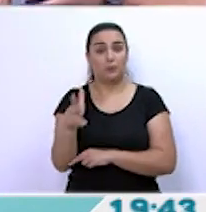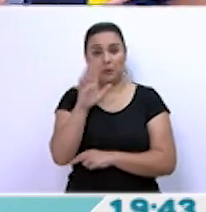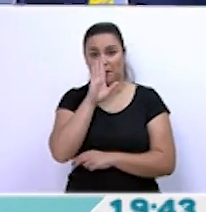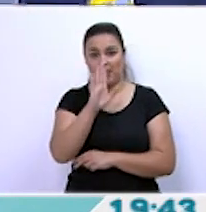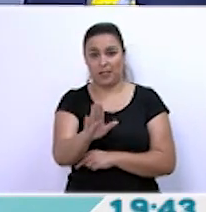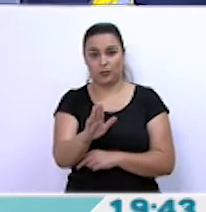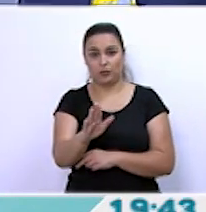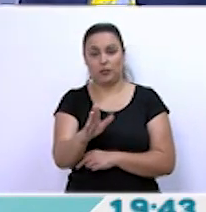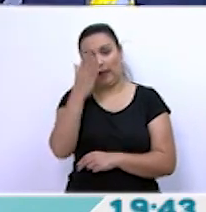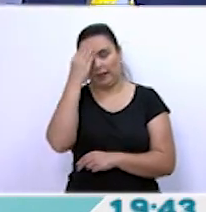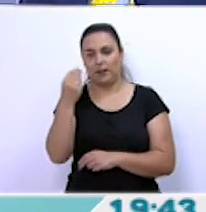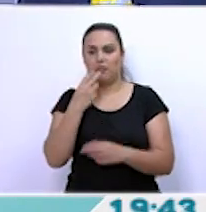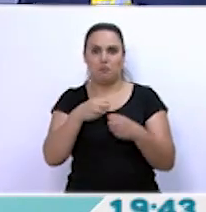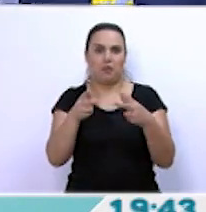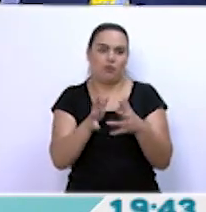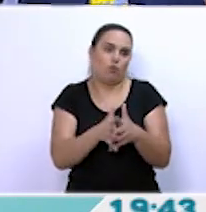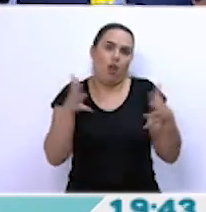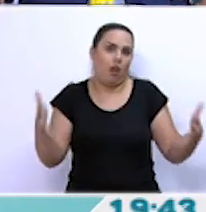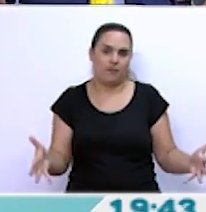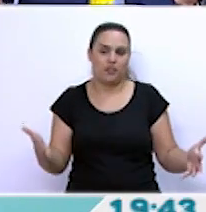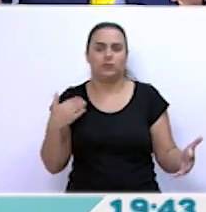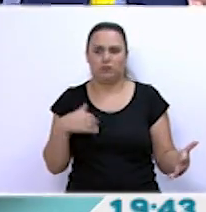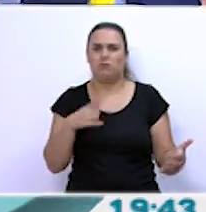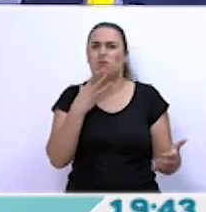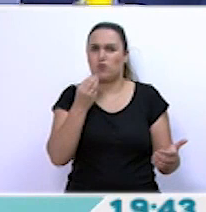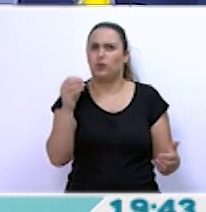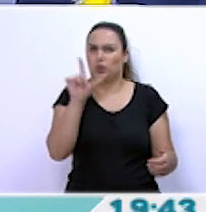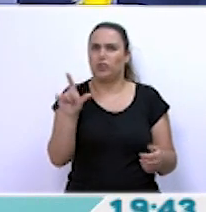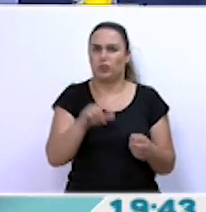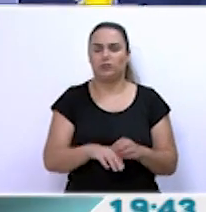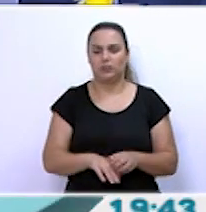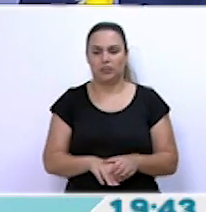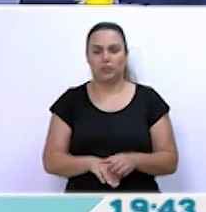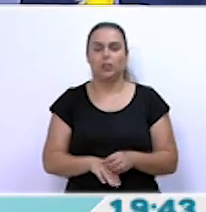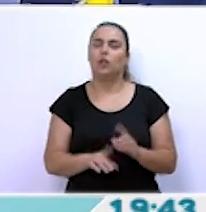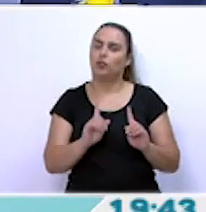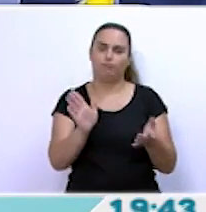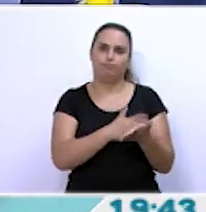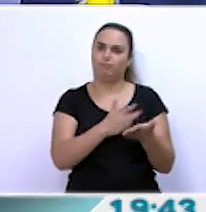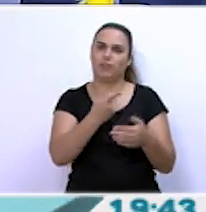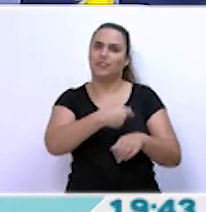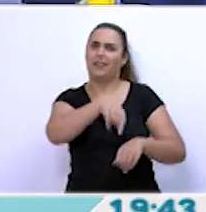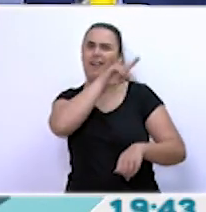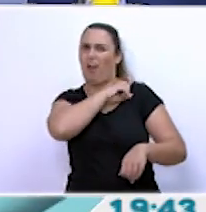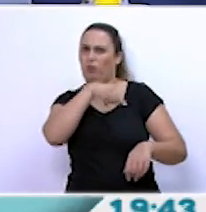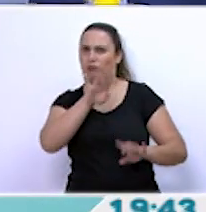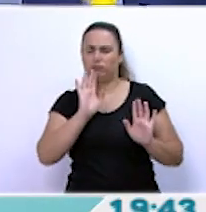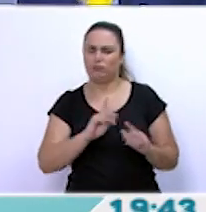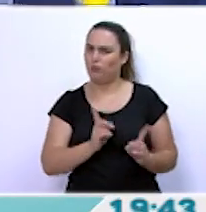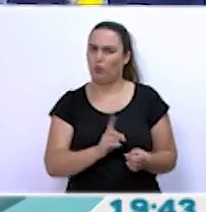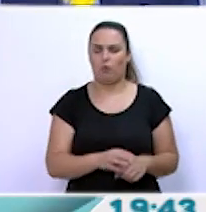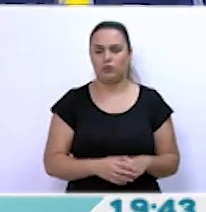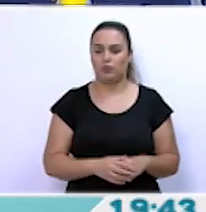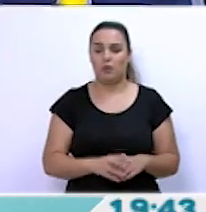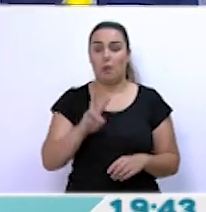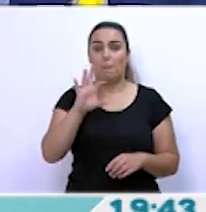estábamos con Garni, piscinas enormes, estamos hablando de miles de litros. No, no, eso es una barbaridad. Solamente esos